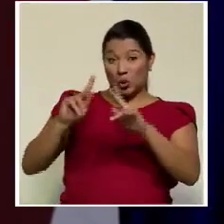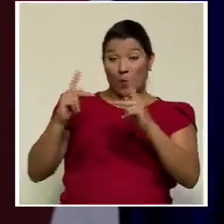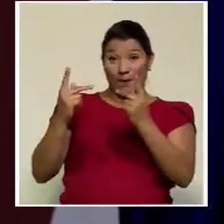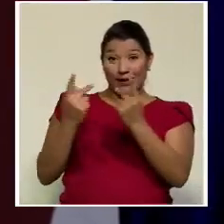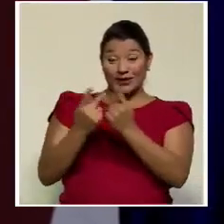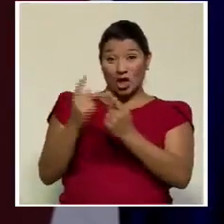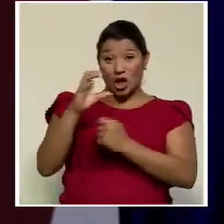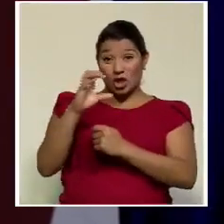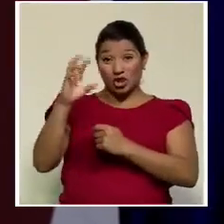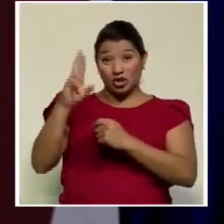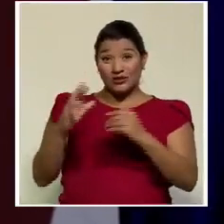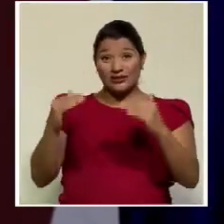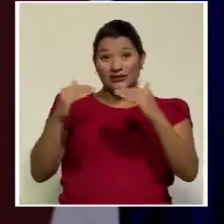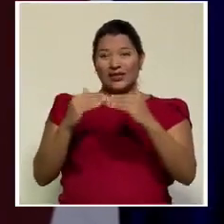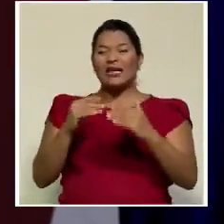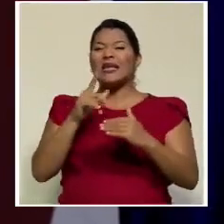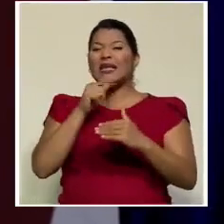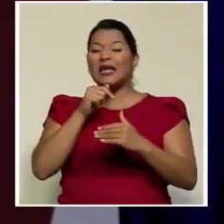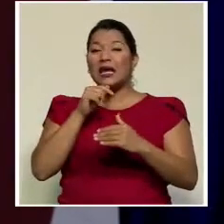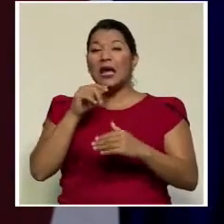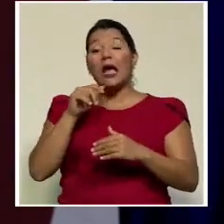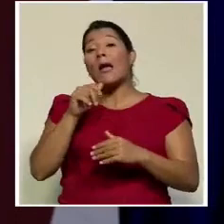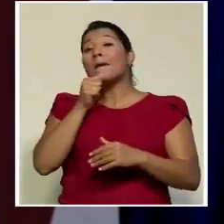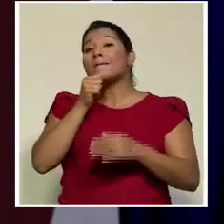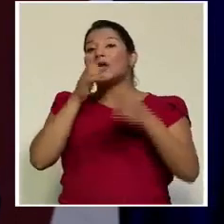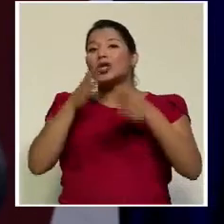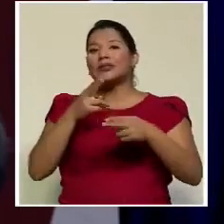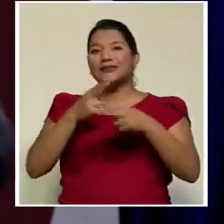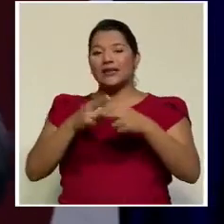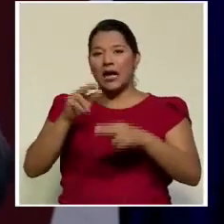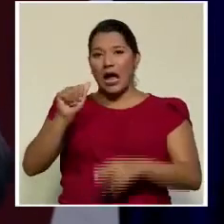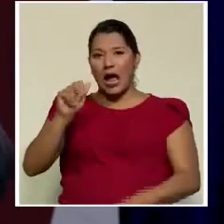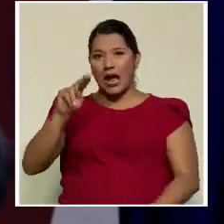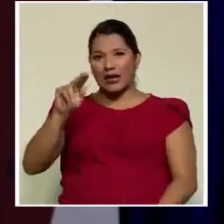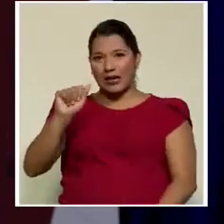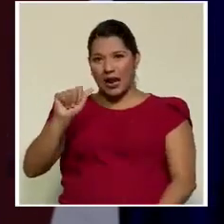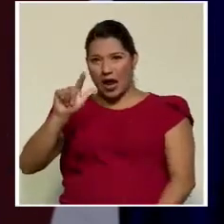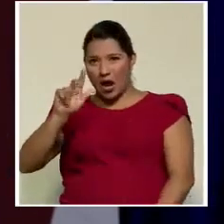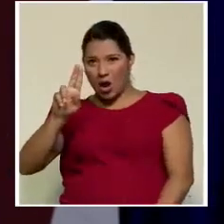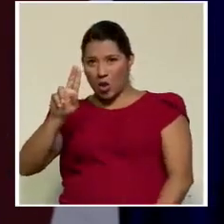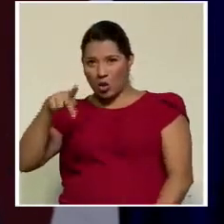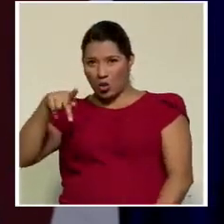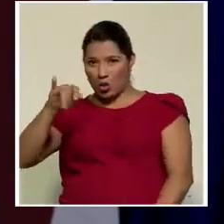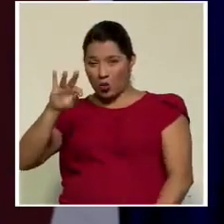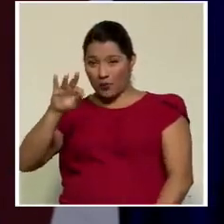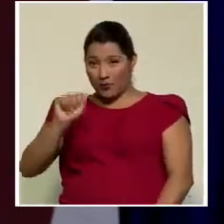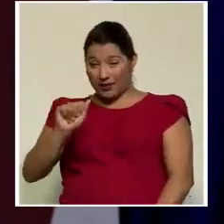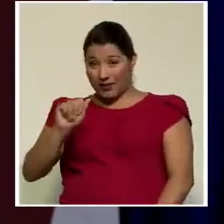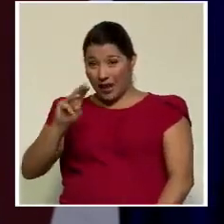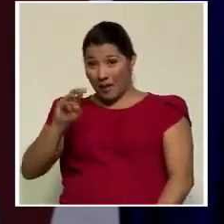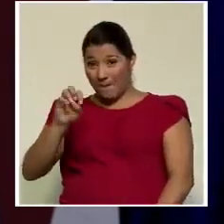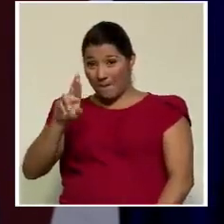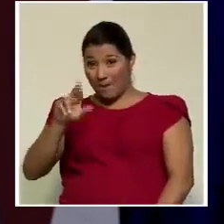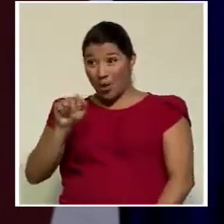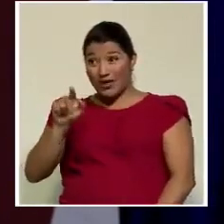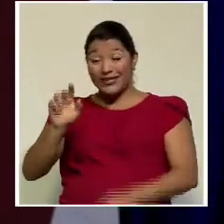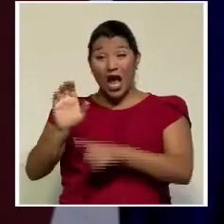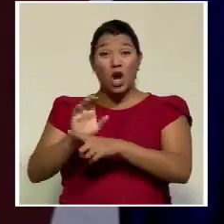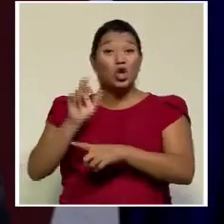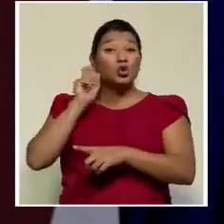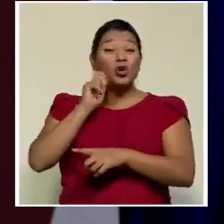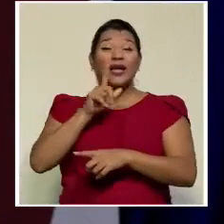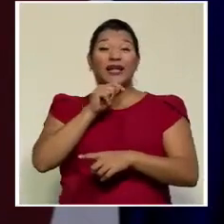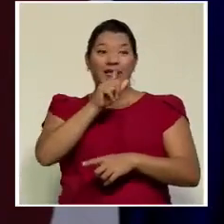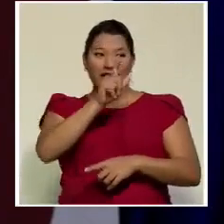Rica Justa a la periodista Ana Lupita Mora, quien es cuñada del presidente del Tribunal Supremo de Elecciones, Luis